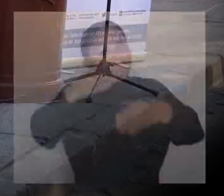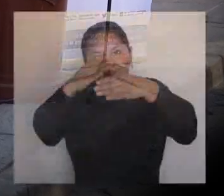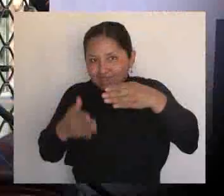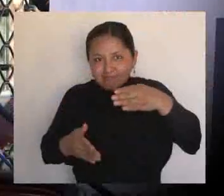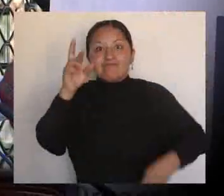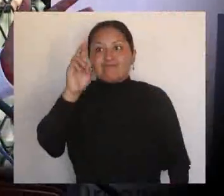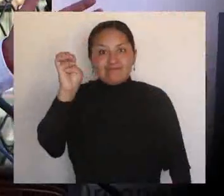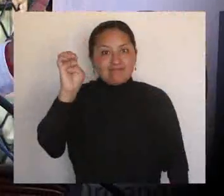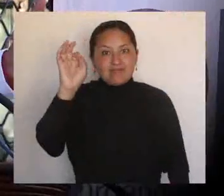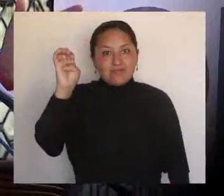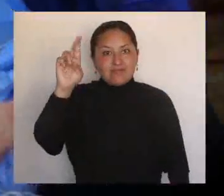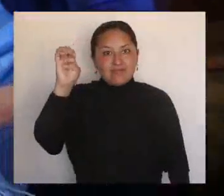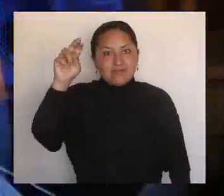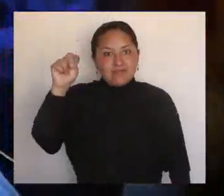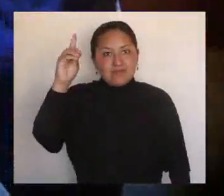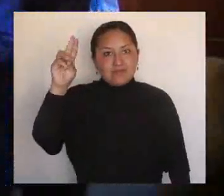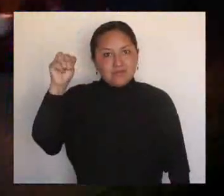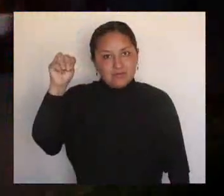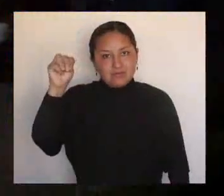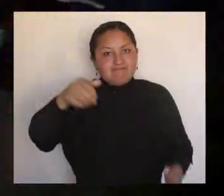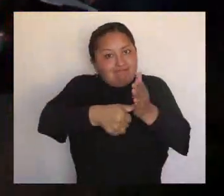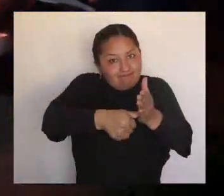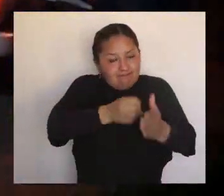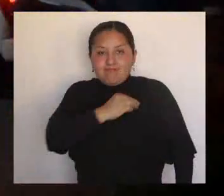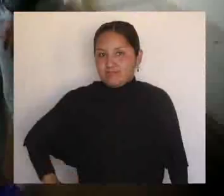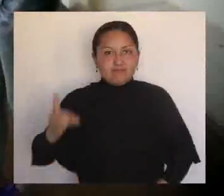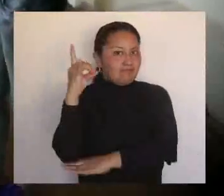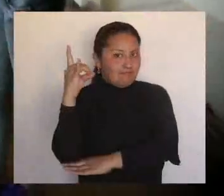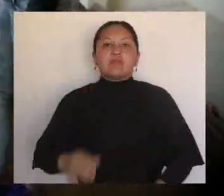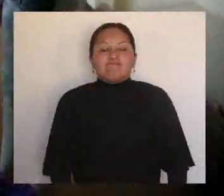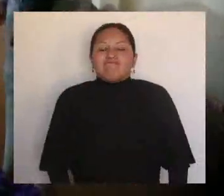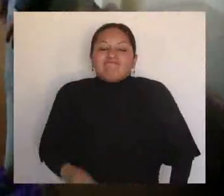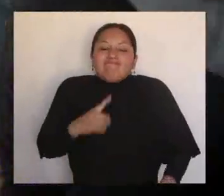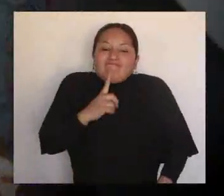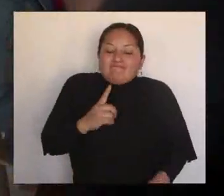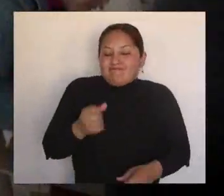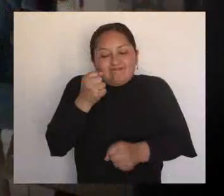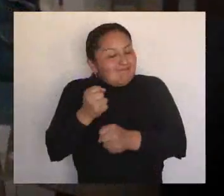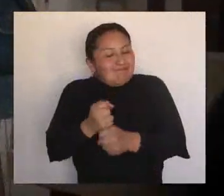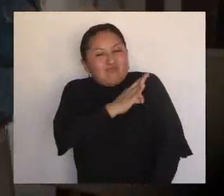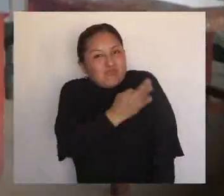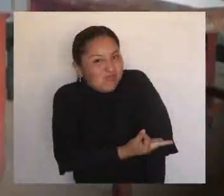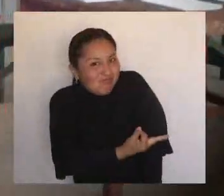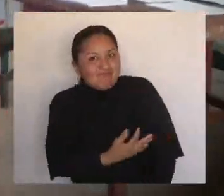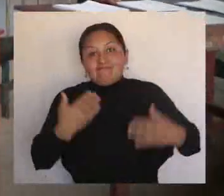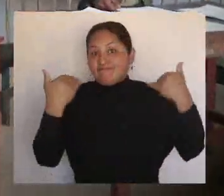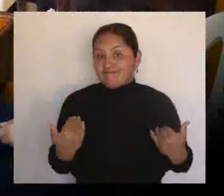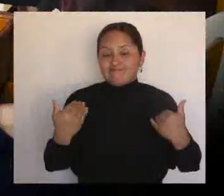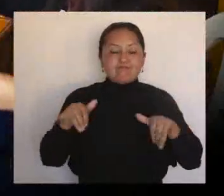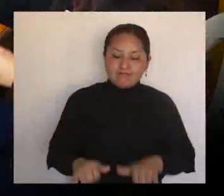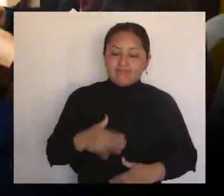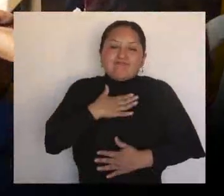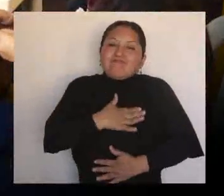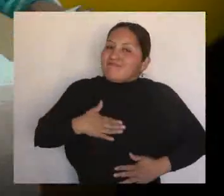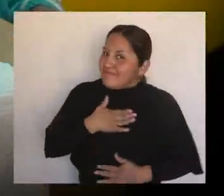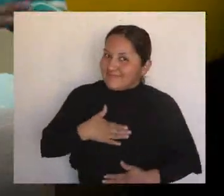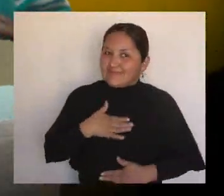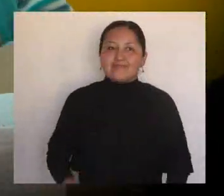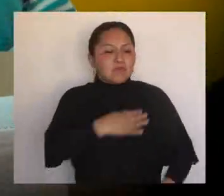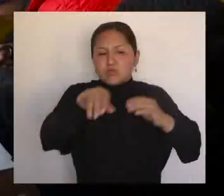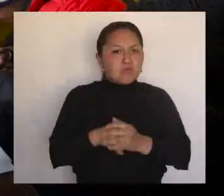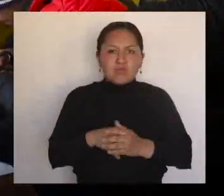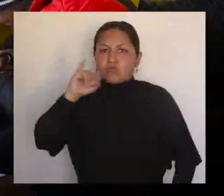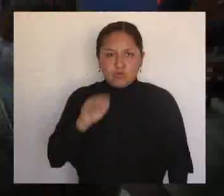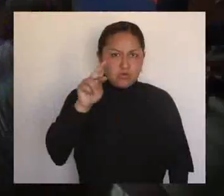Ha concluido el referendo de la Carta Orgánica Municipal de Yacuiba. Fue una labor ardua y hoy solo nos queda